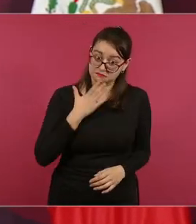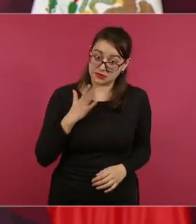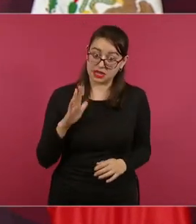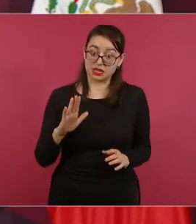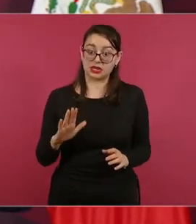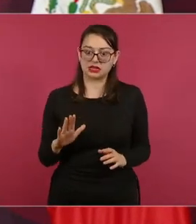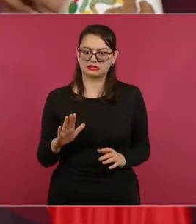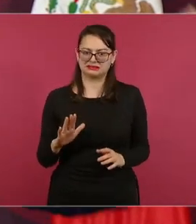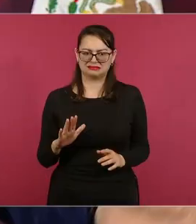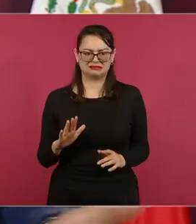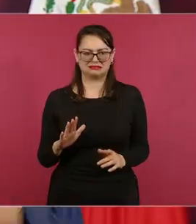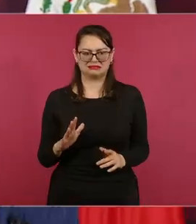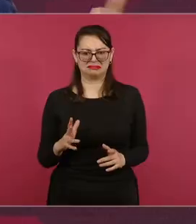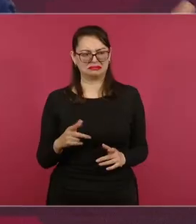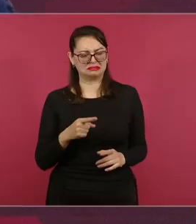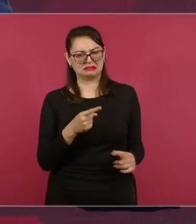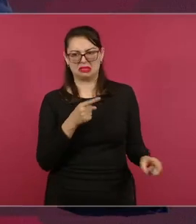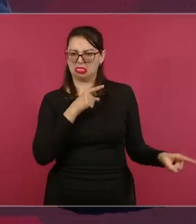a mentar madres.